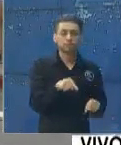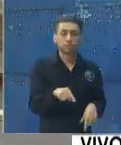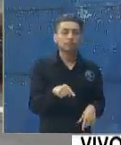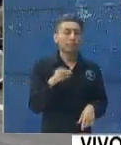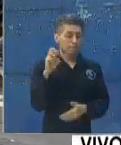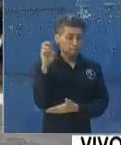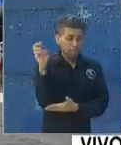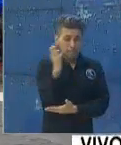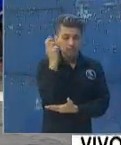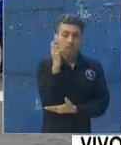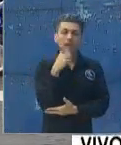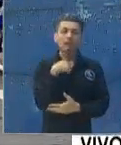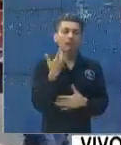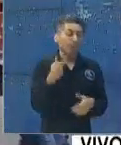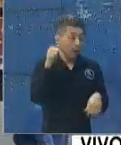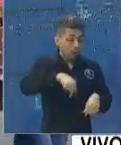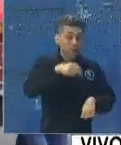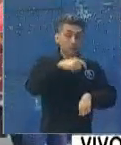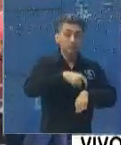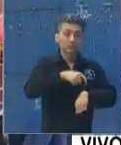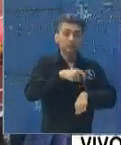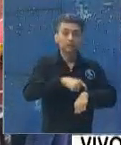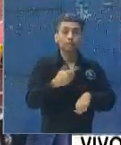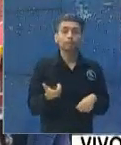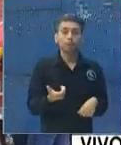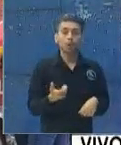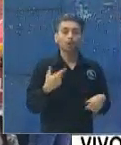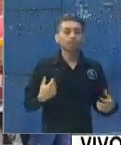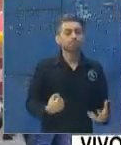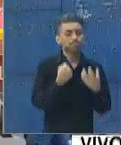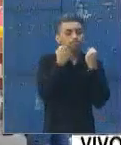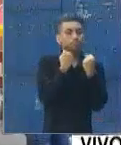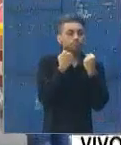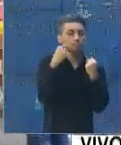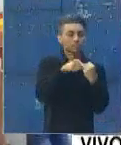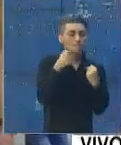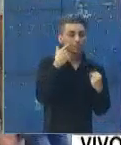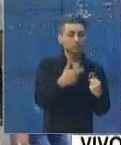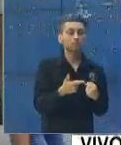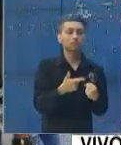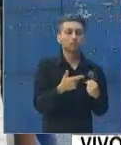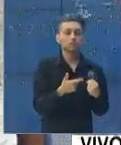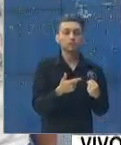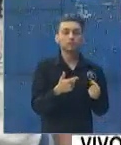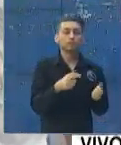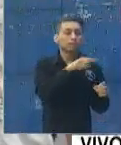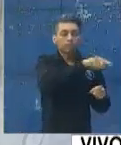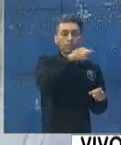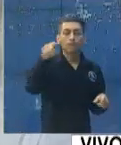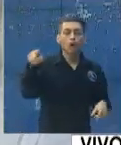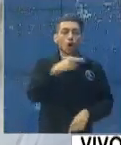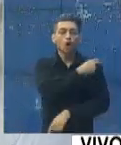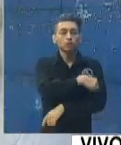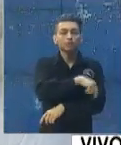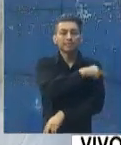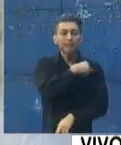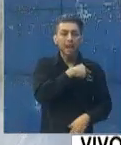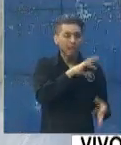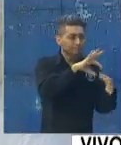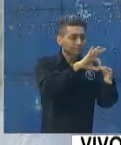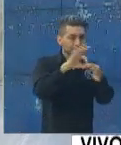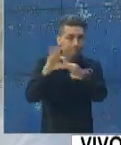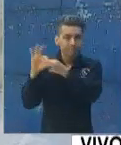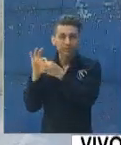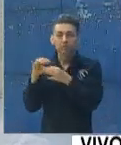estamos para este momento fortaleciendo la capacidad de la red hospitalaria del país, con el